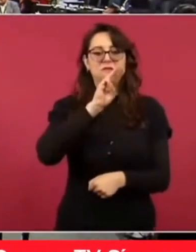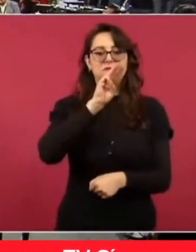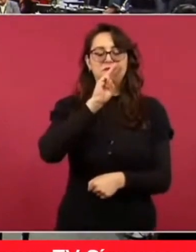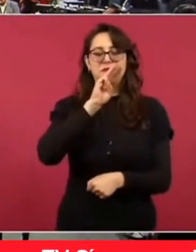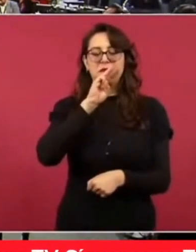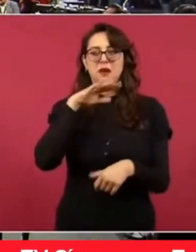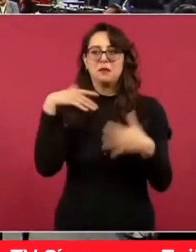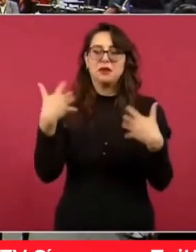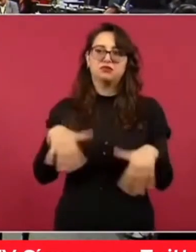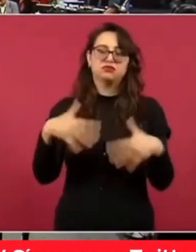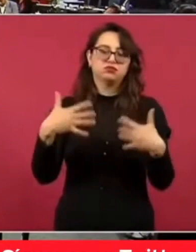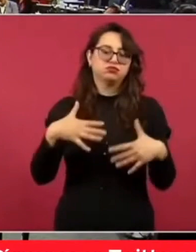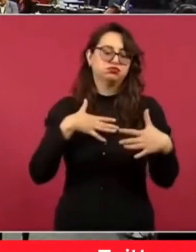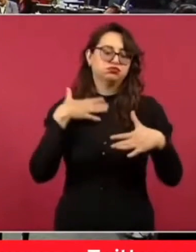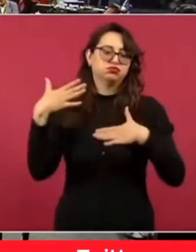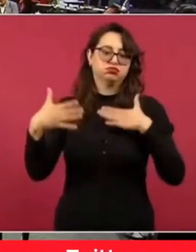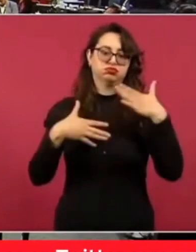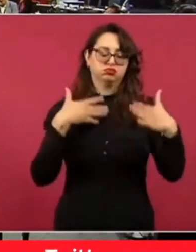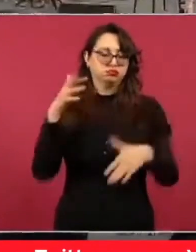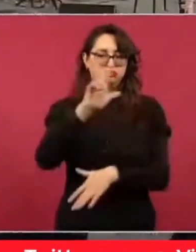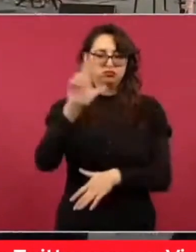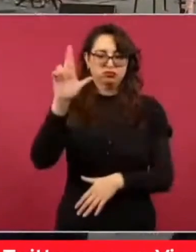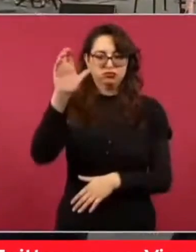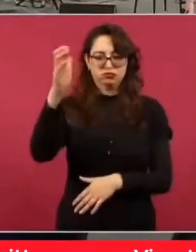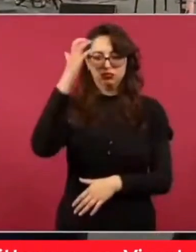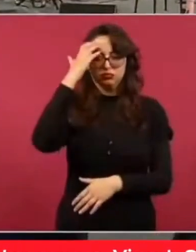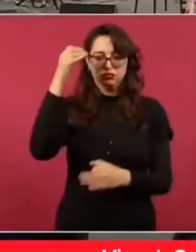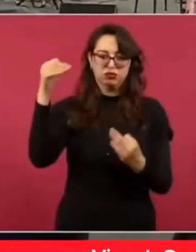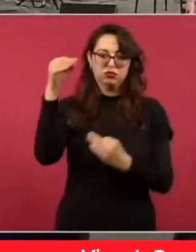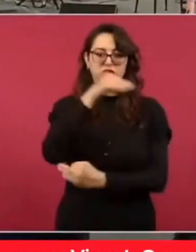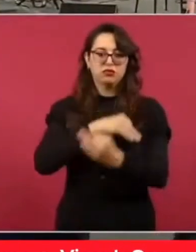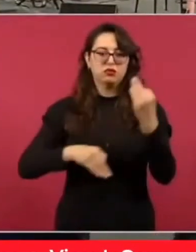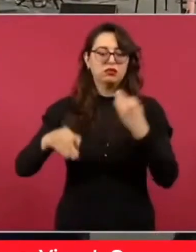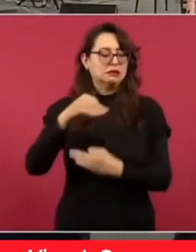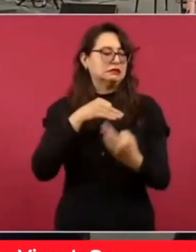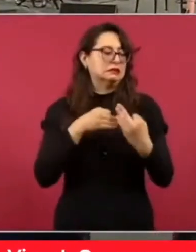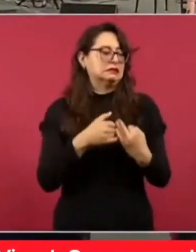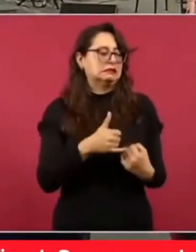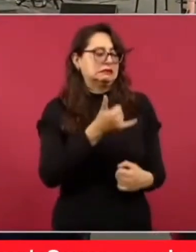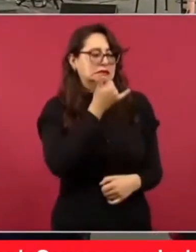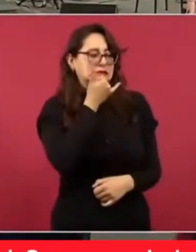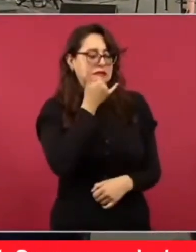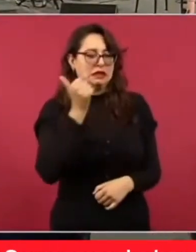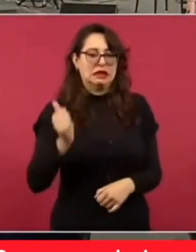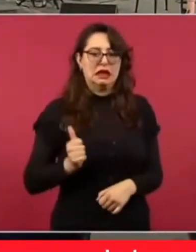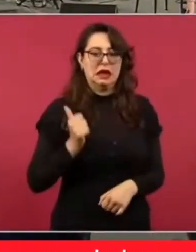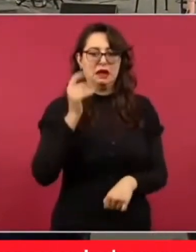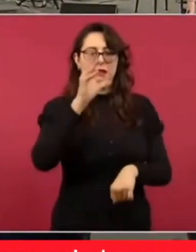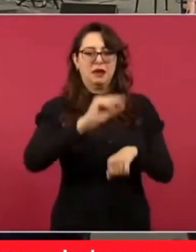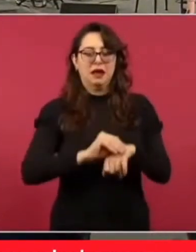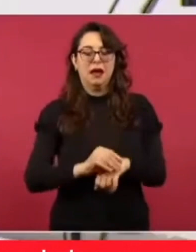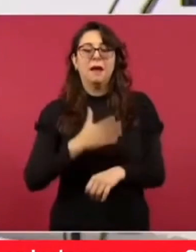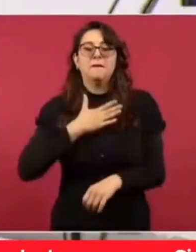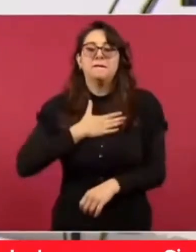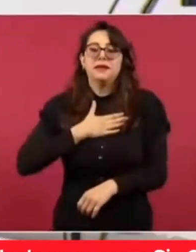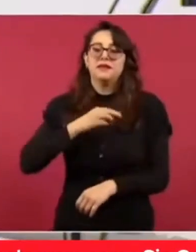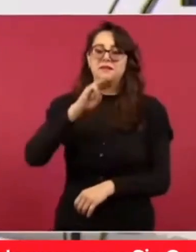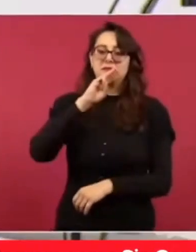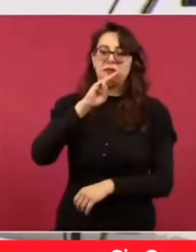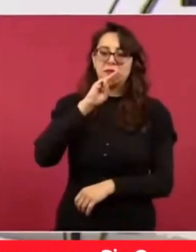mexicanas. Quiero felicitar y aprovechar, si me lo permite, señor presidente, Ana María, que es mi madre,